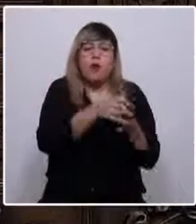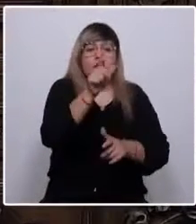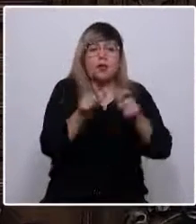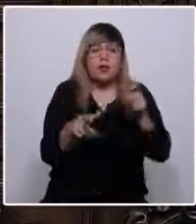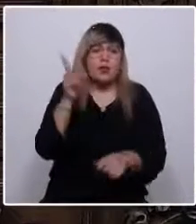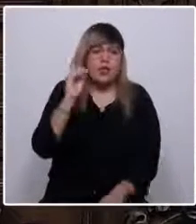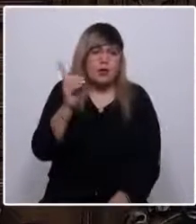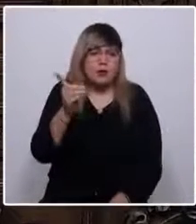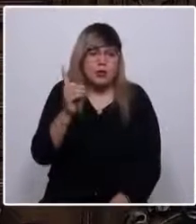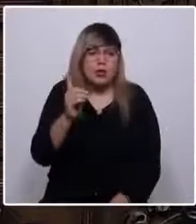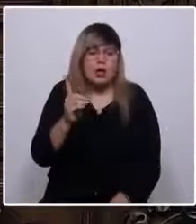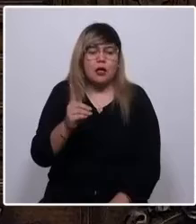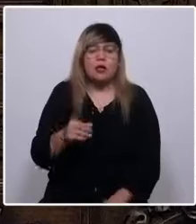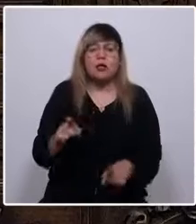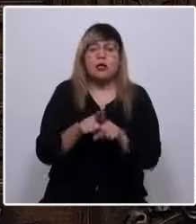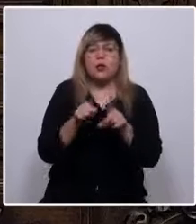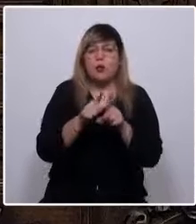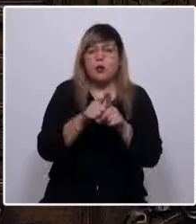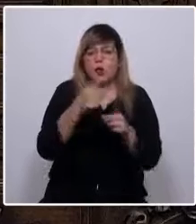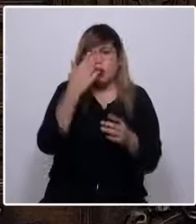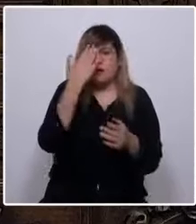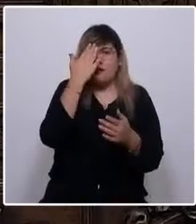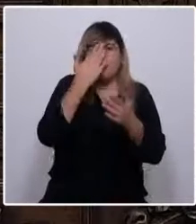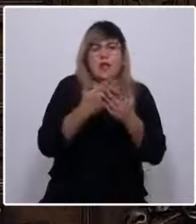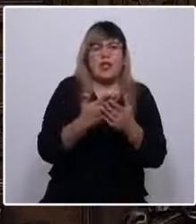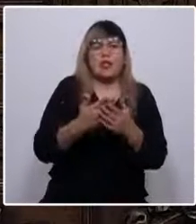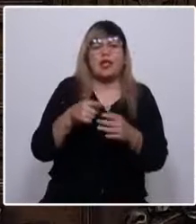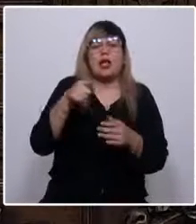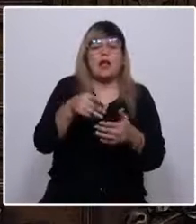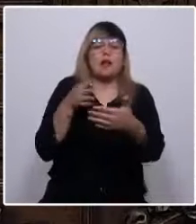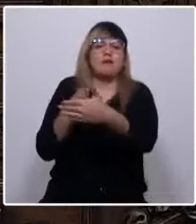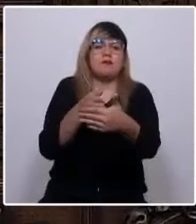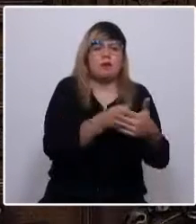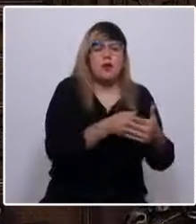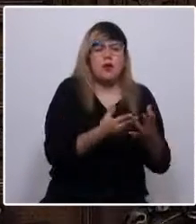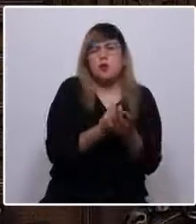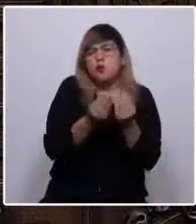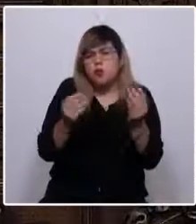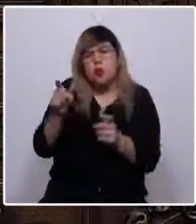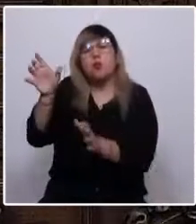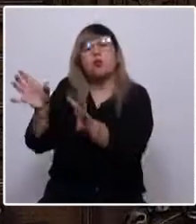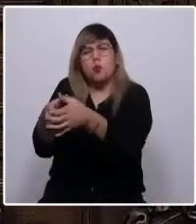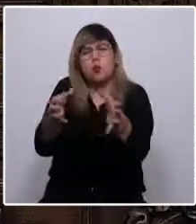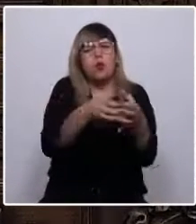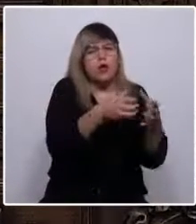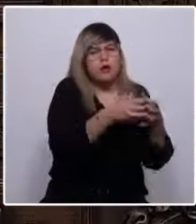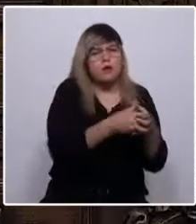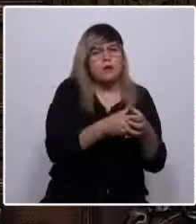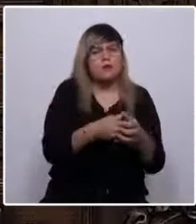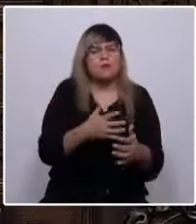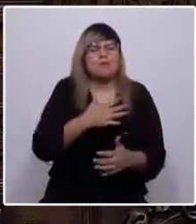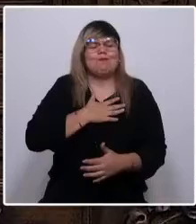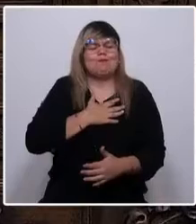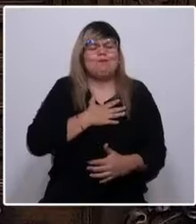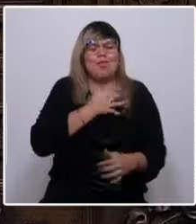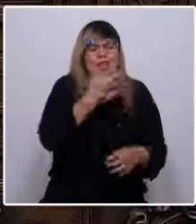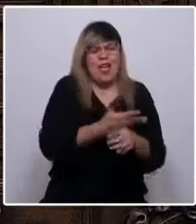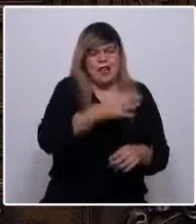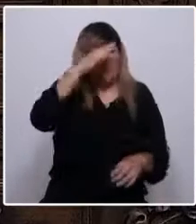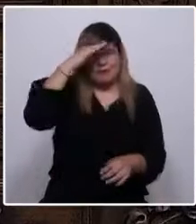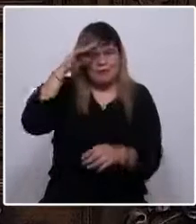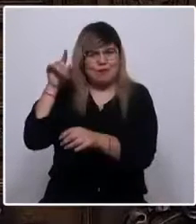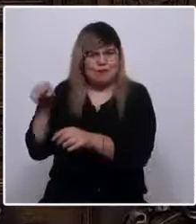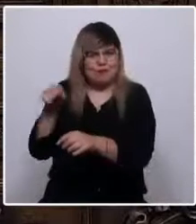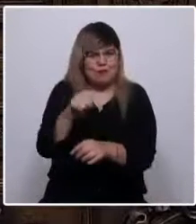que nos enfrentan a nuestras limitaciones. Son miles los pueblos que nos tocan, desde espacios diversos de existencias, la